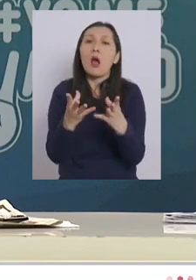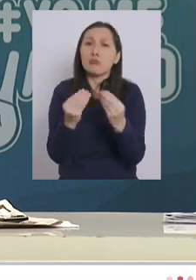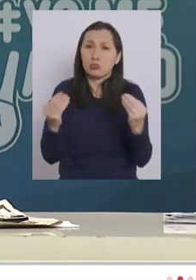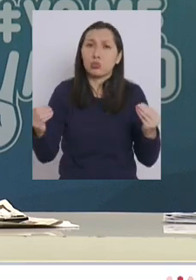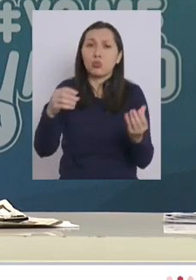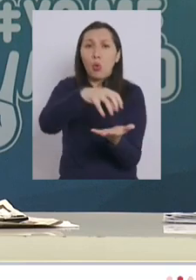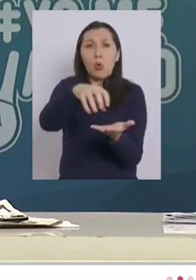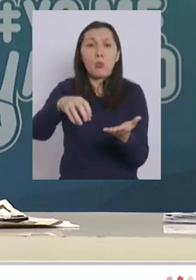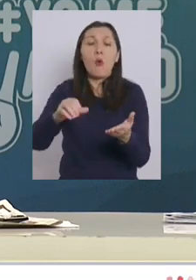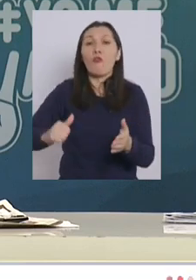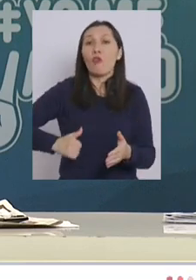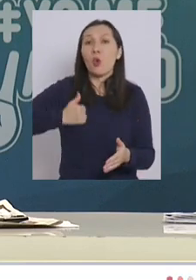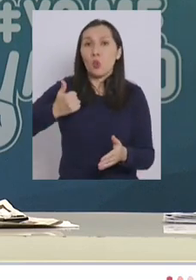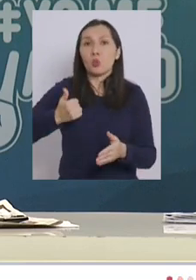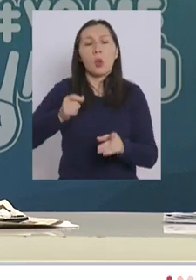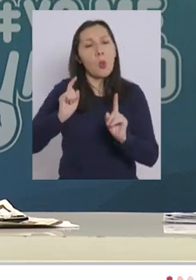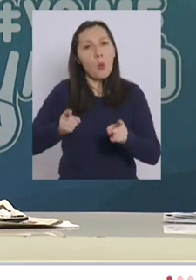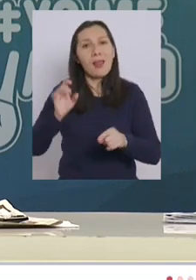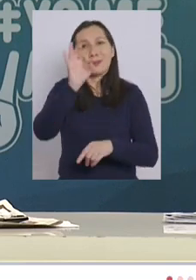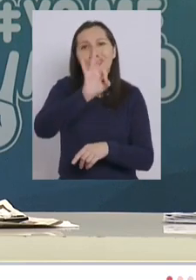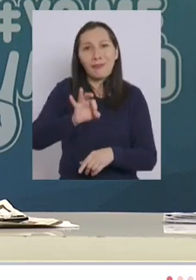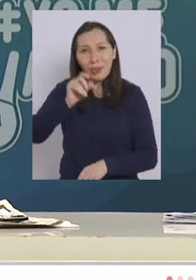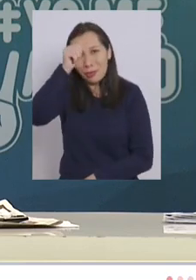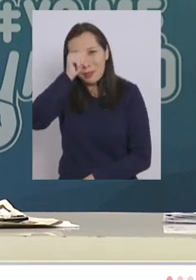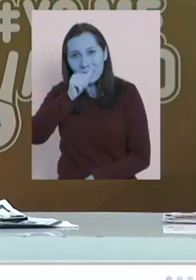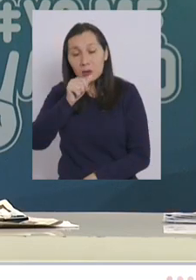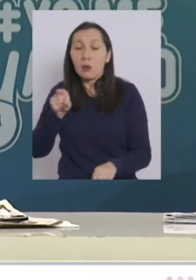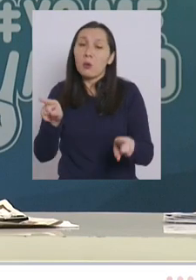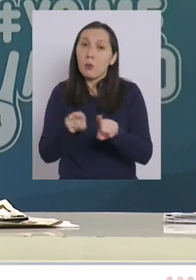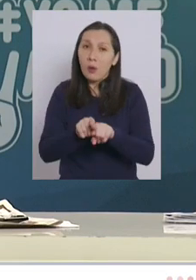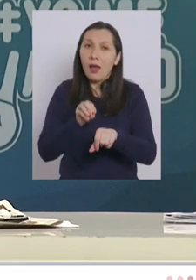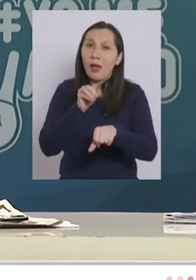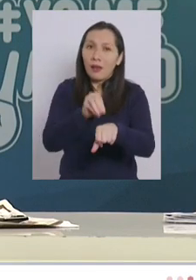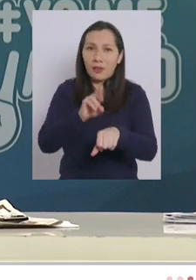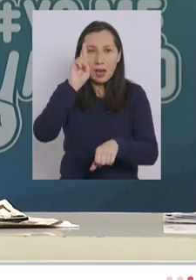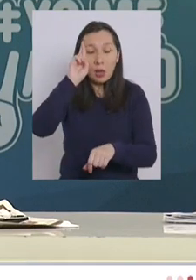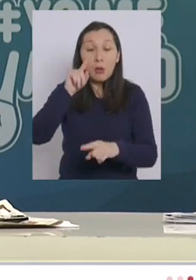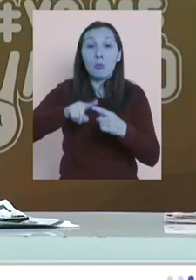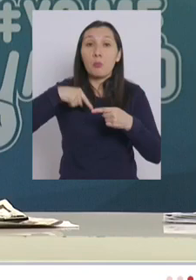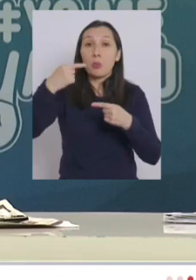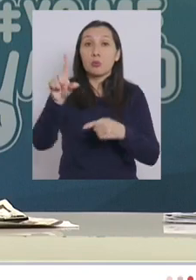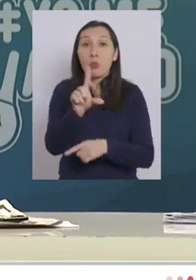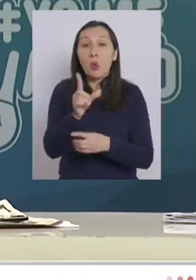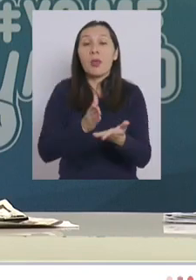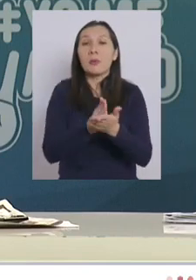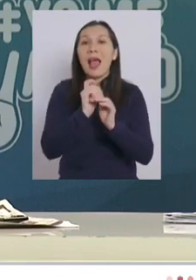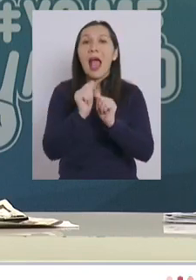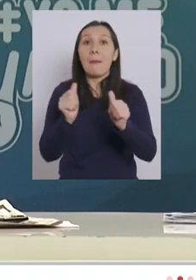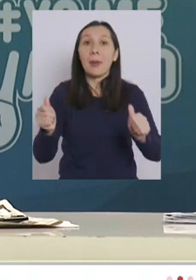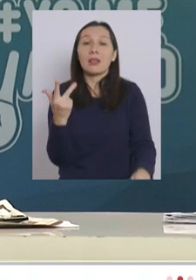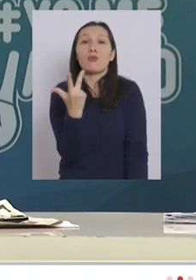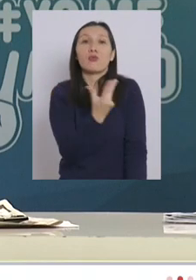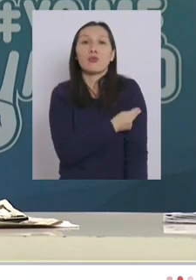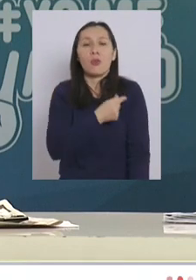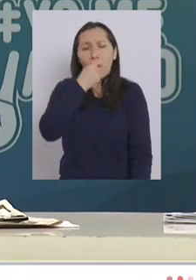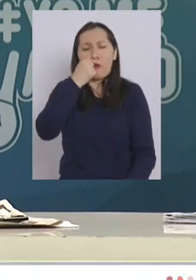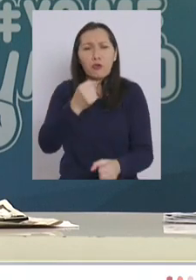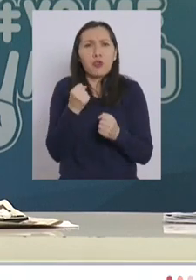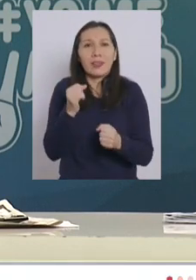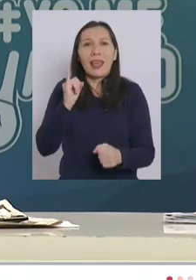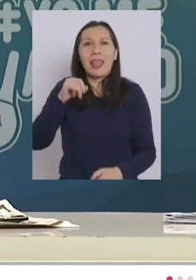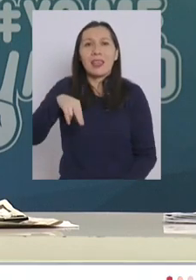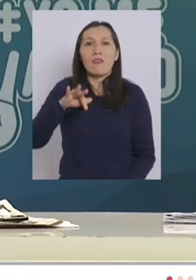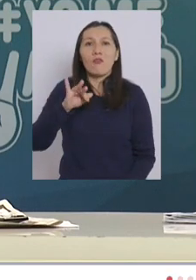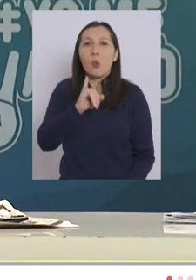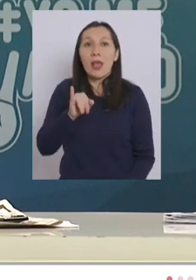muchas comunas que lo han hecho de forma voluntaria y además de eso quiero recordarle que a partir del lunes se inicia la campaña de influenza por lo tanto